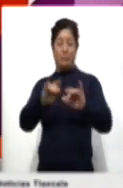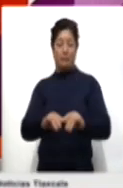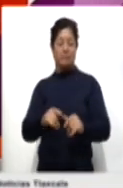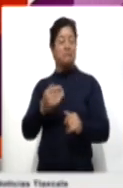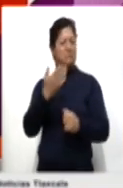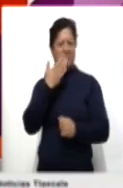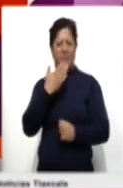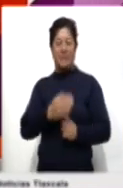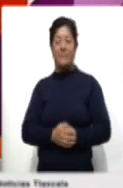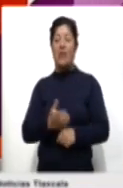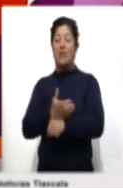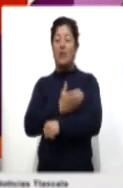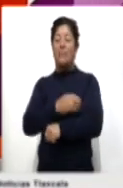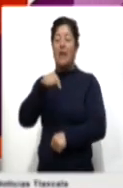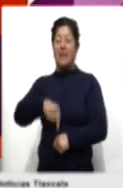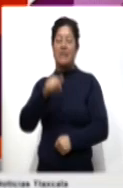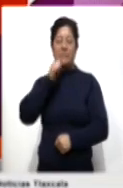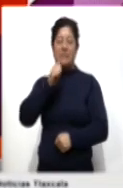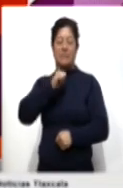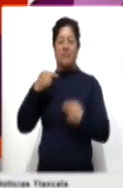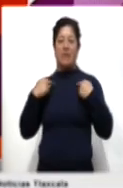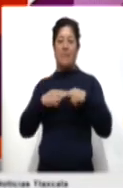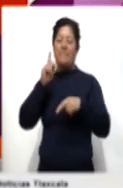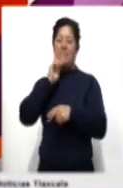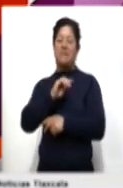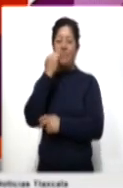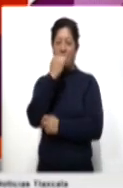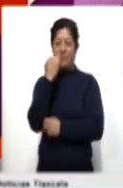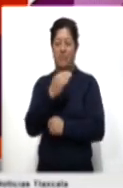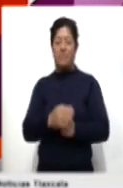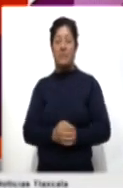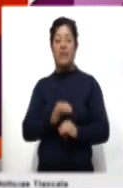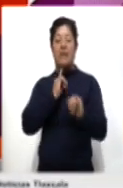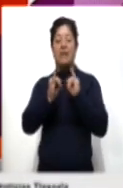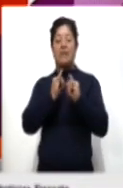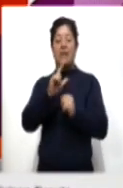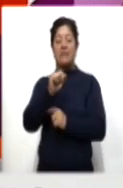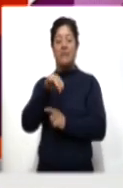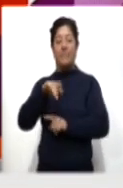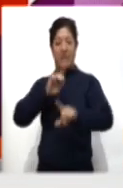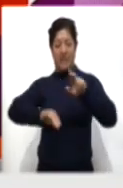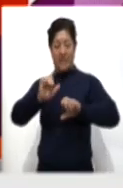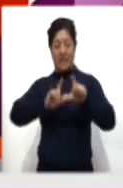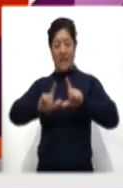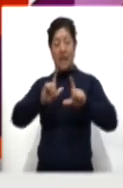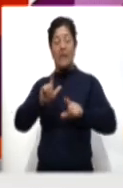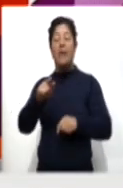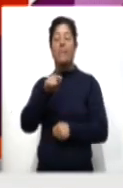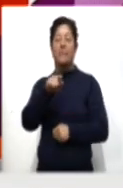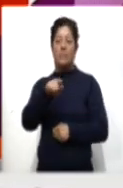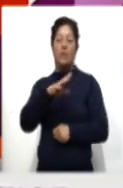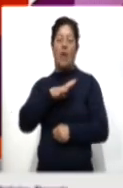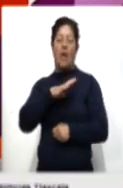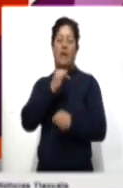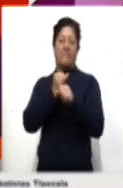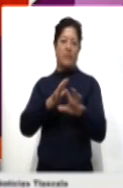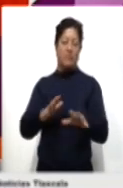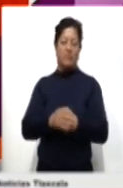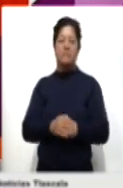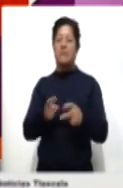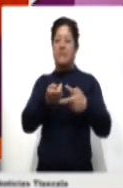comentarios. Nos acompaña en el estudio, como siempre, la maestra Miroslava Amador, intérprete en lengua de señas mexicana, para llevarle la información.